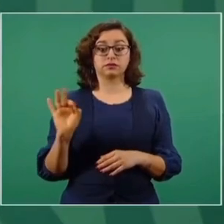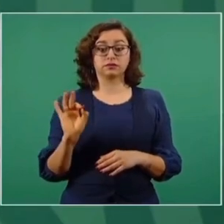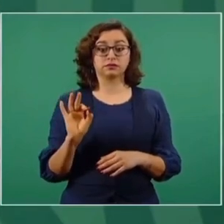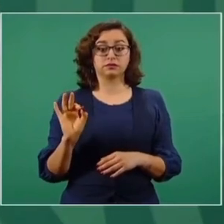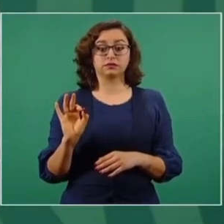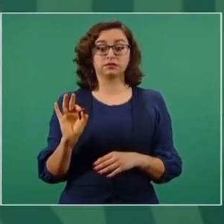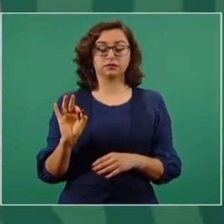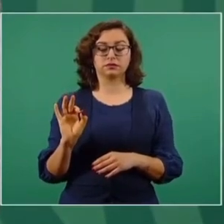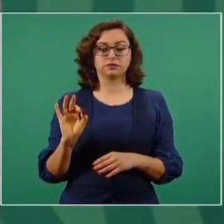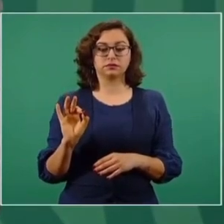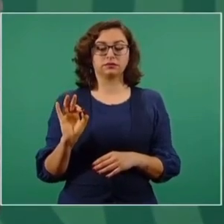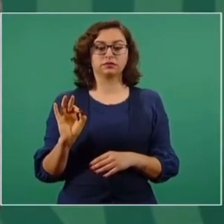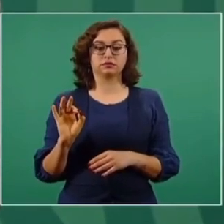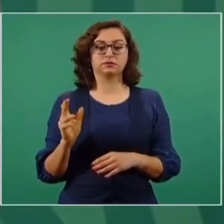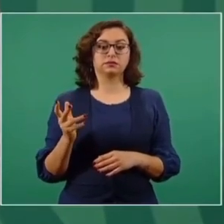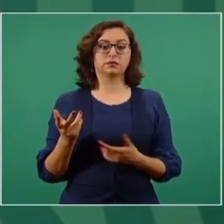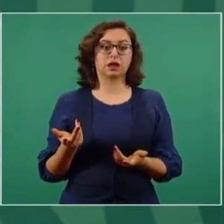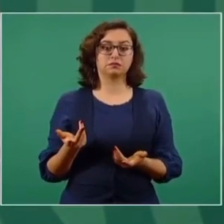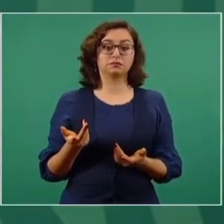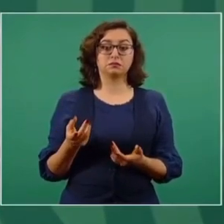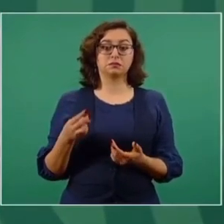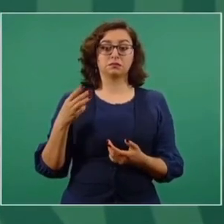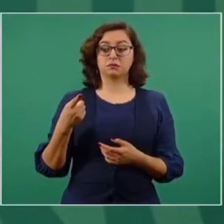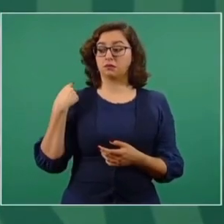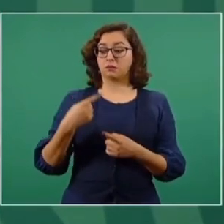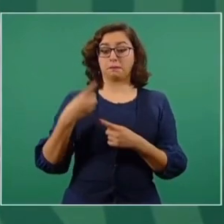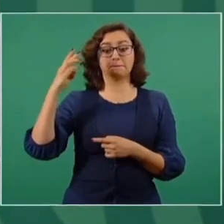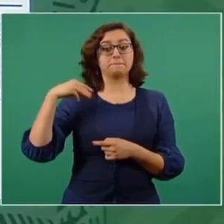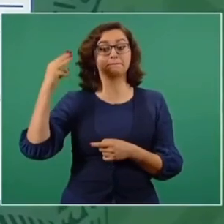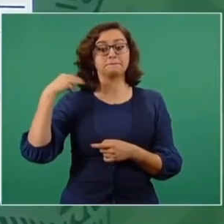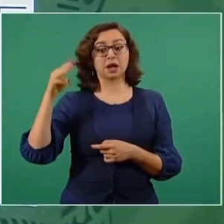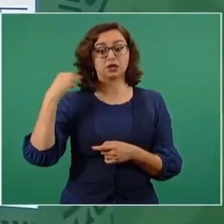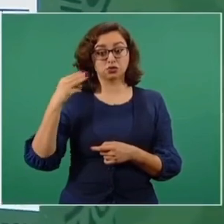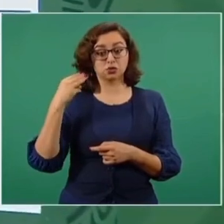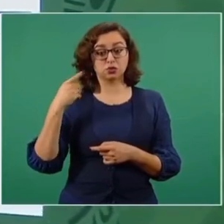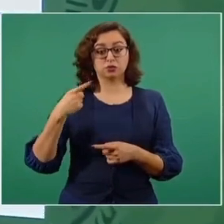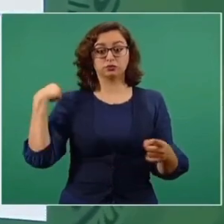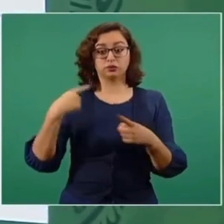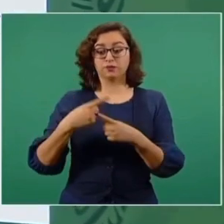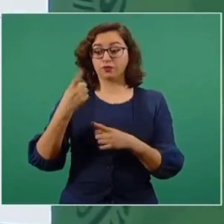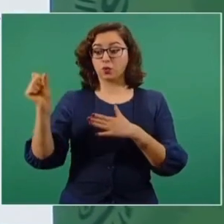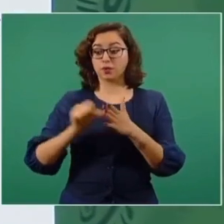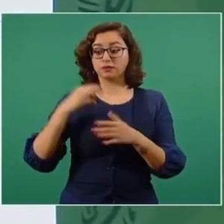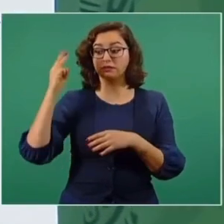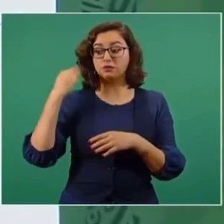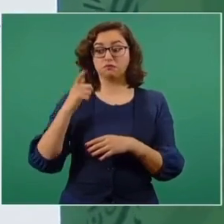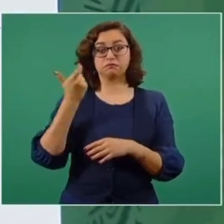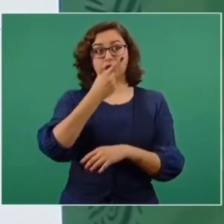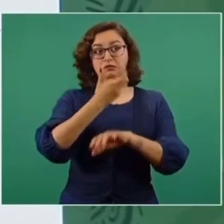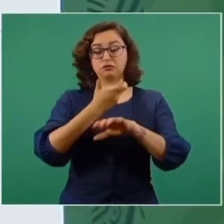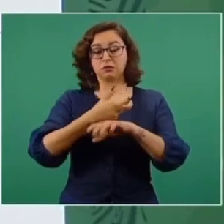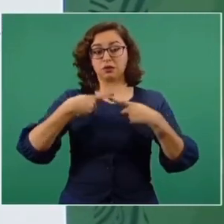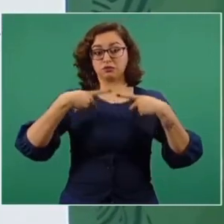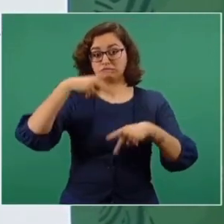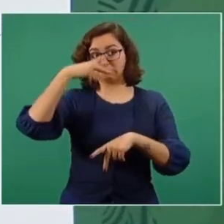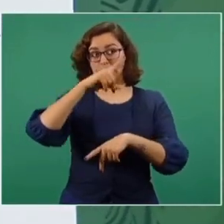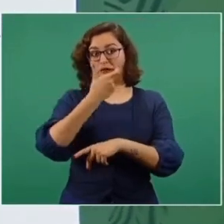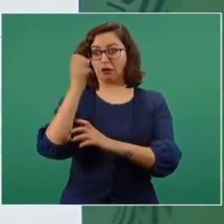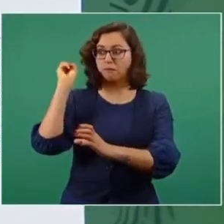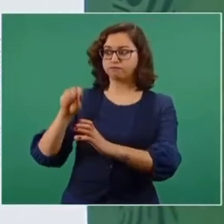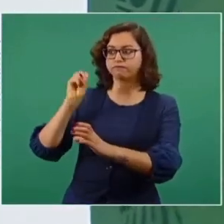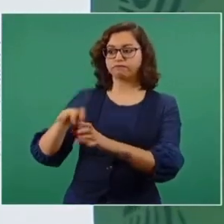para marzo volvamos a romper récord, que